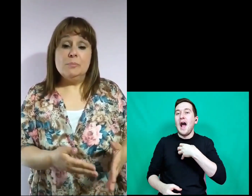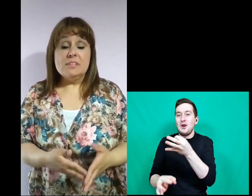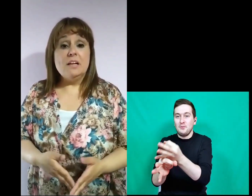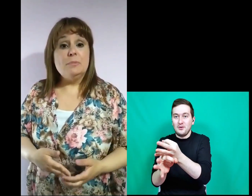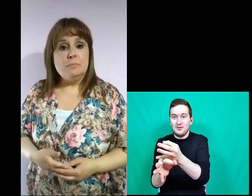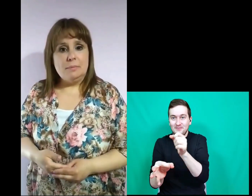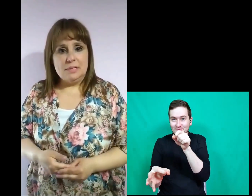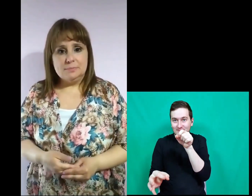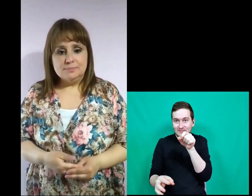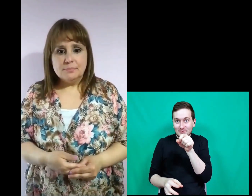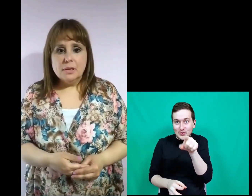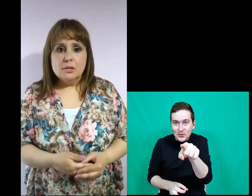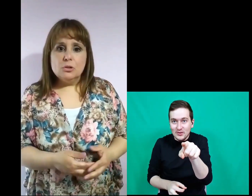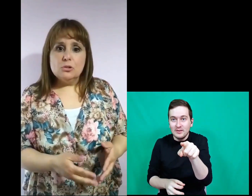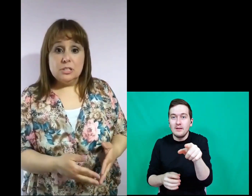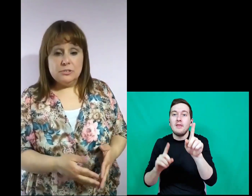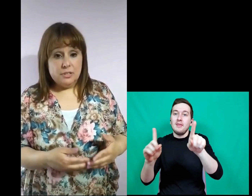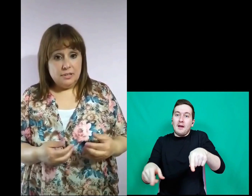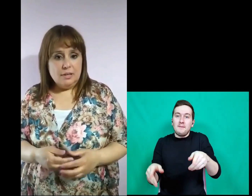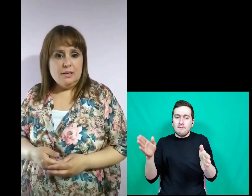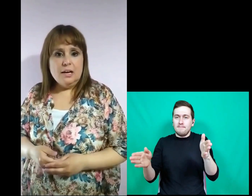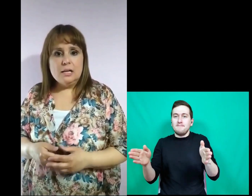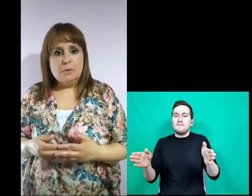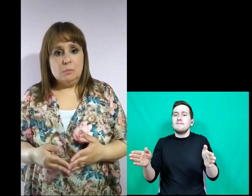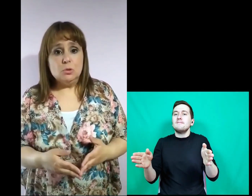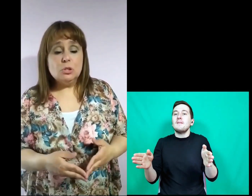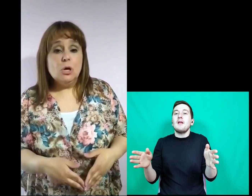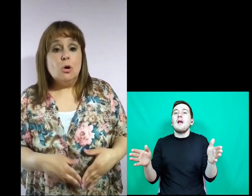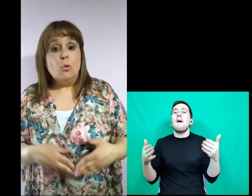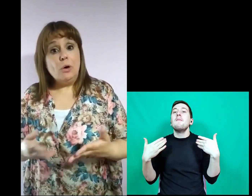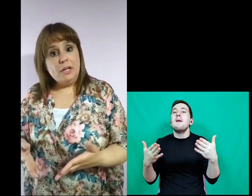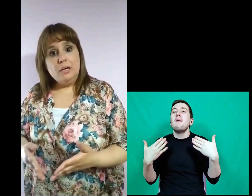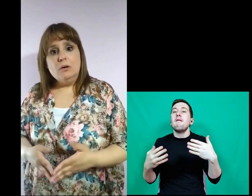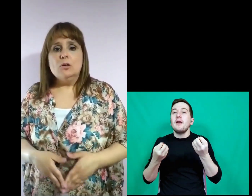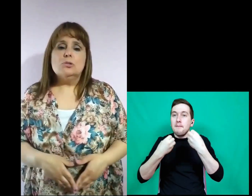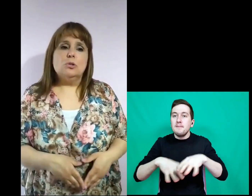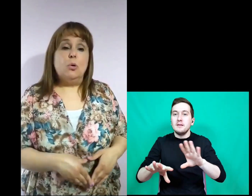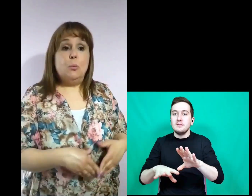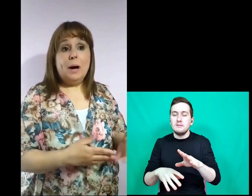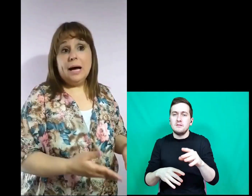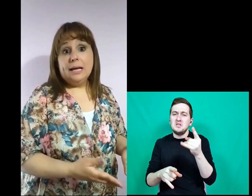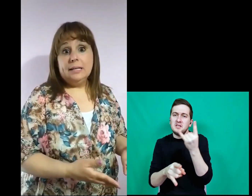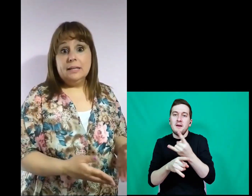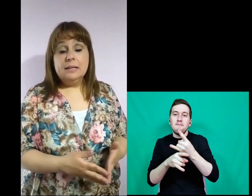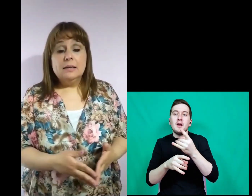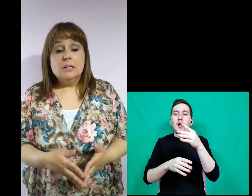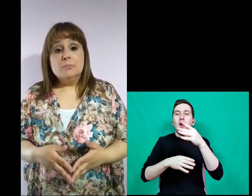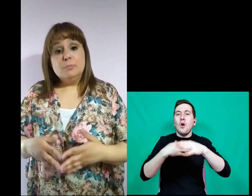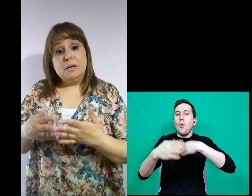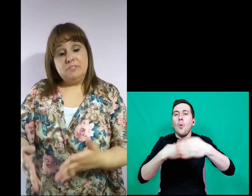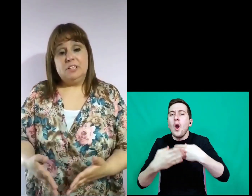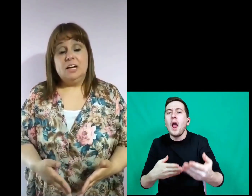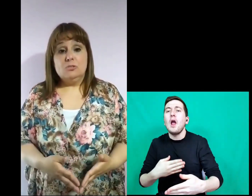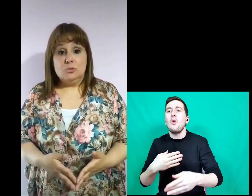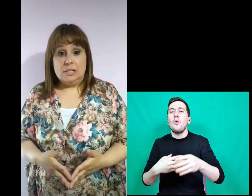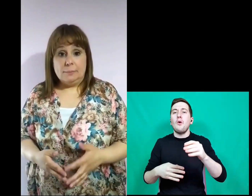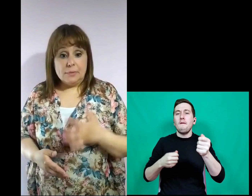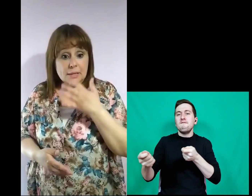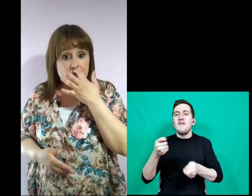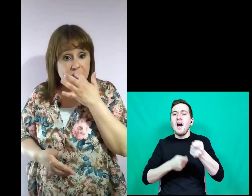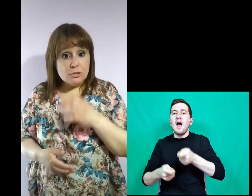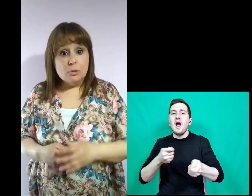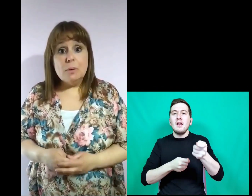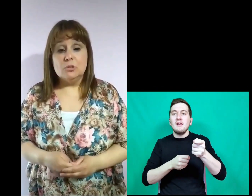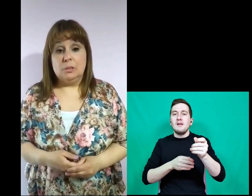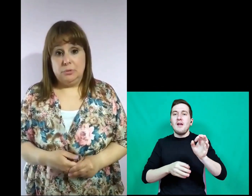en que empieza la Primávila. Todos los años en la E-Day armamos juegos o un baile para festejar su día.